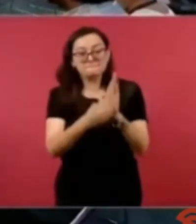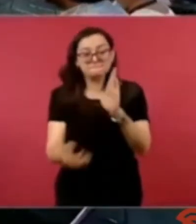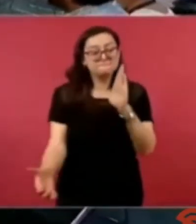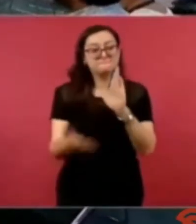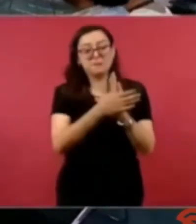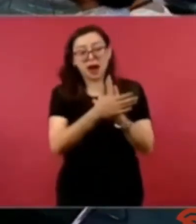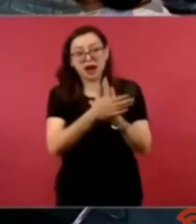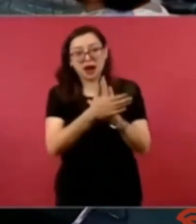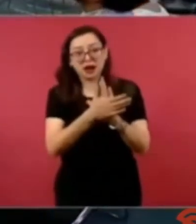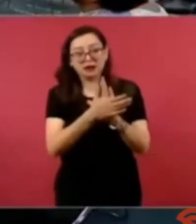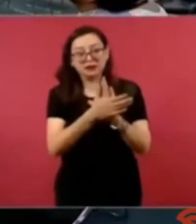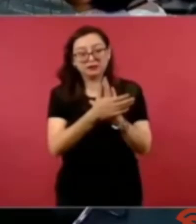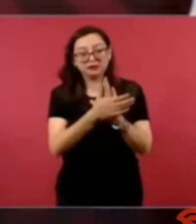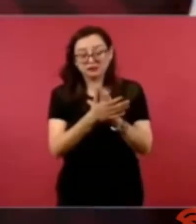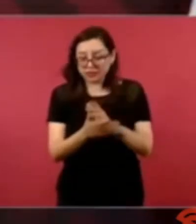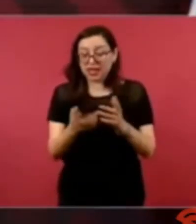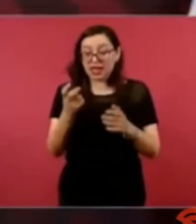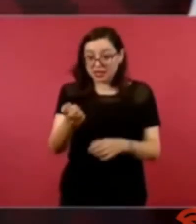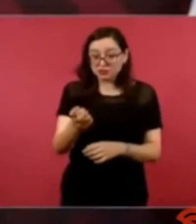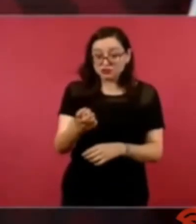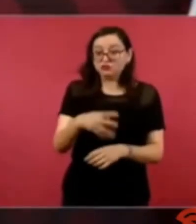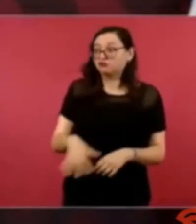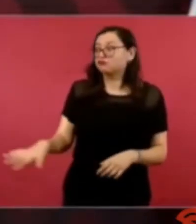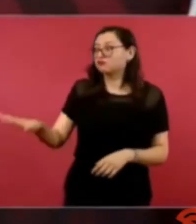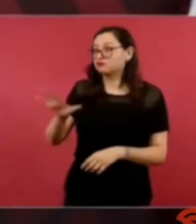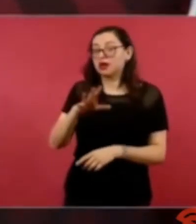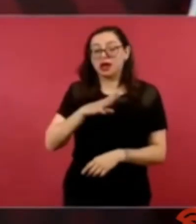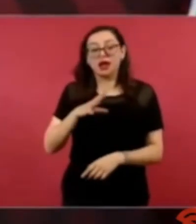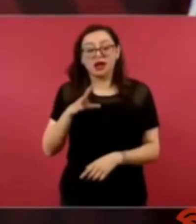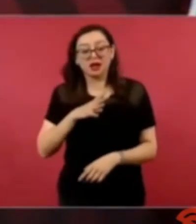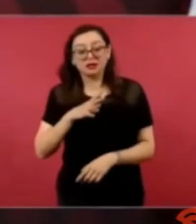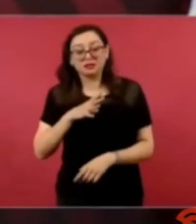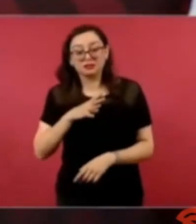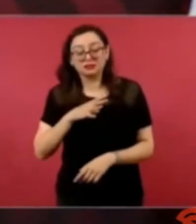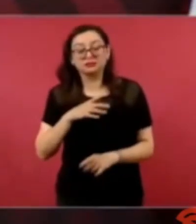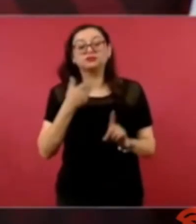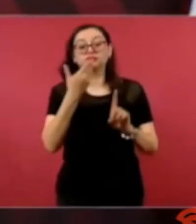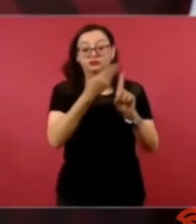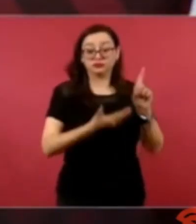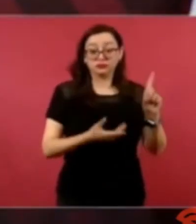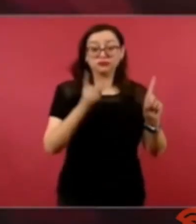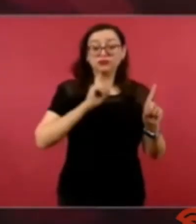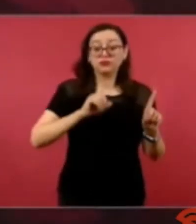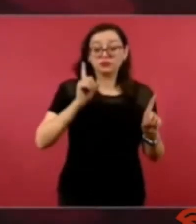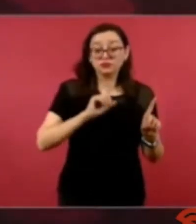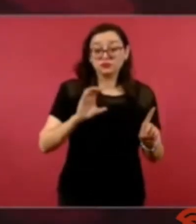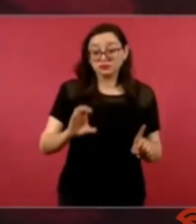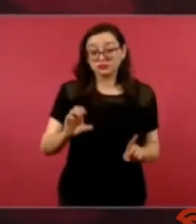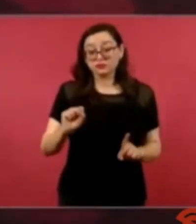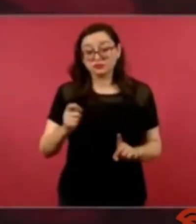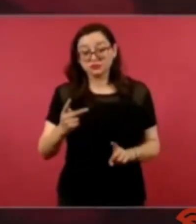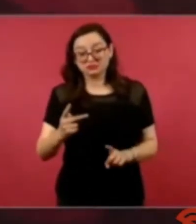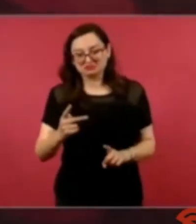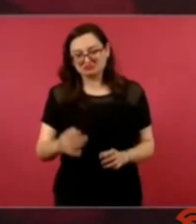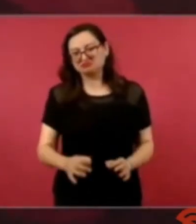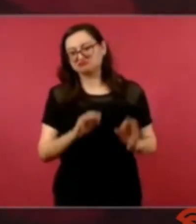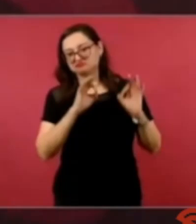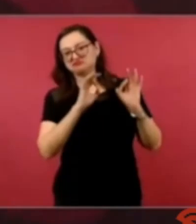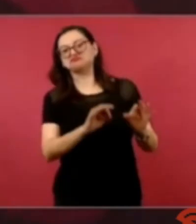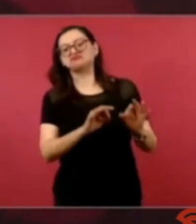entonces le va a ir muy bien a Claudia además hay cambios los